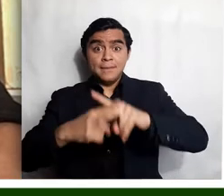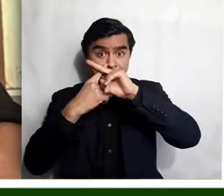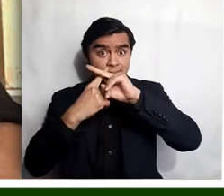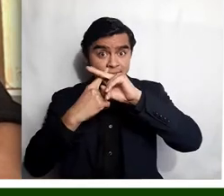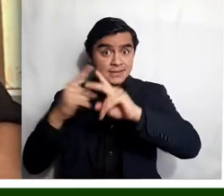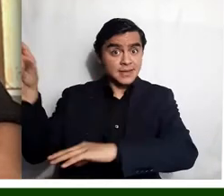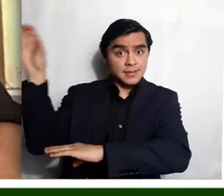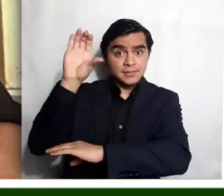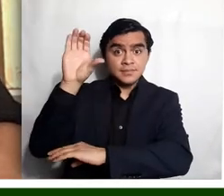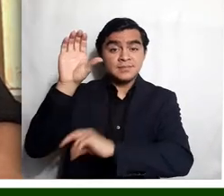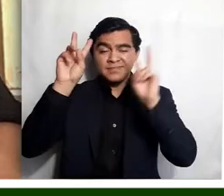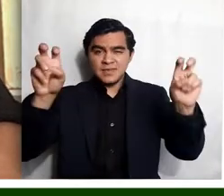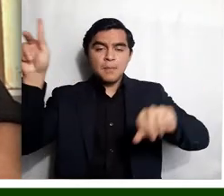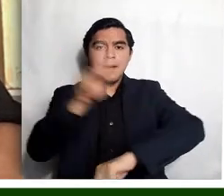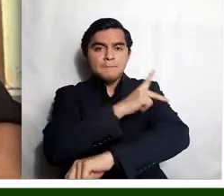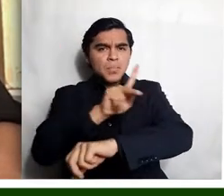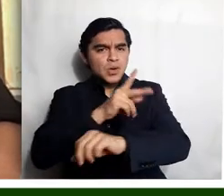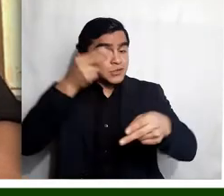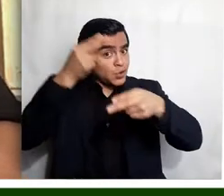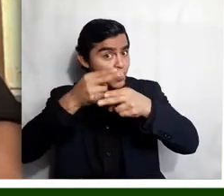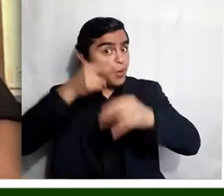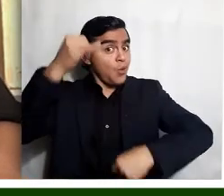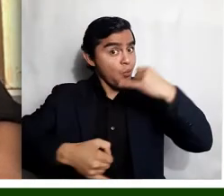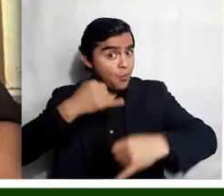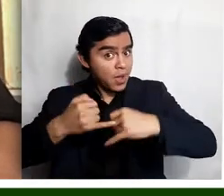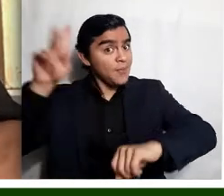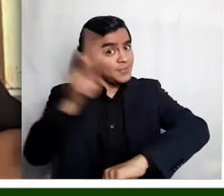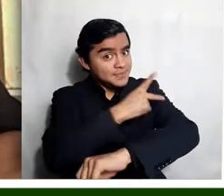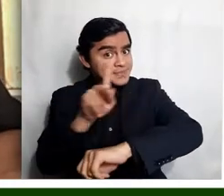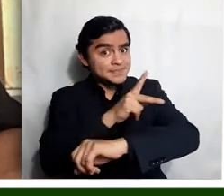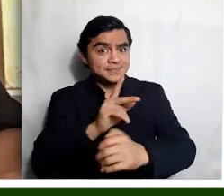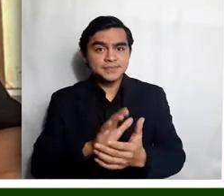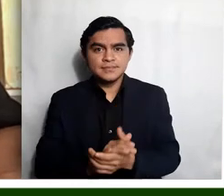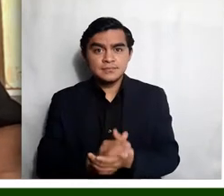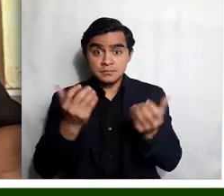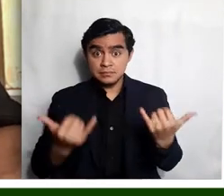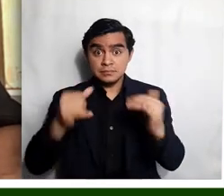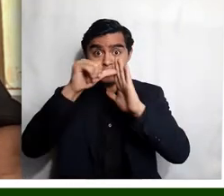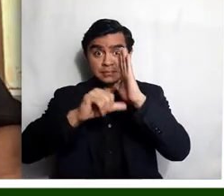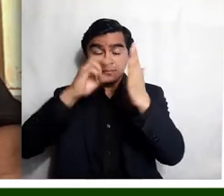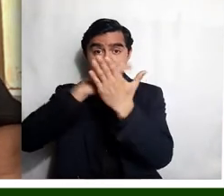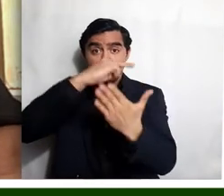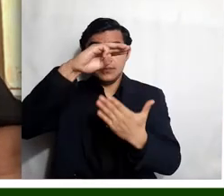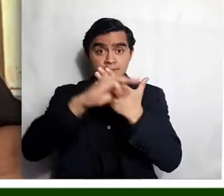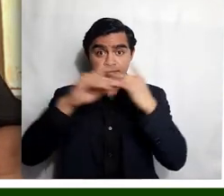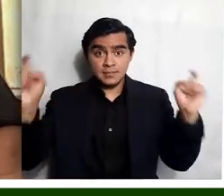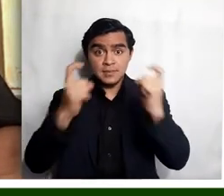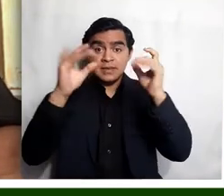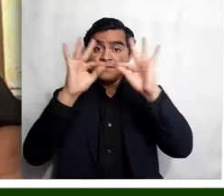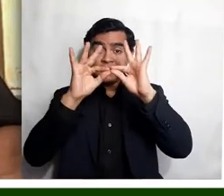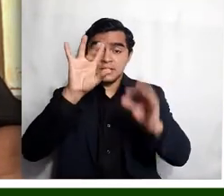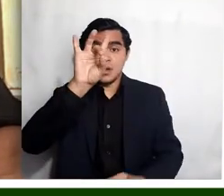pequeño taller de poesía llamado Juguemos a los Poemas. Este mes de marzo se celebra el 8,